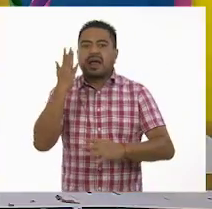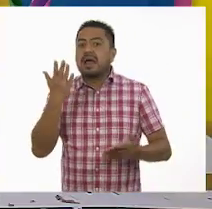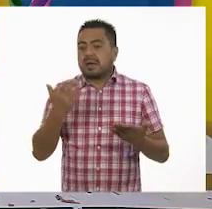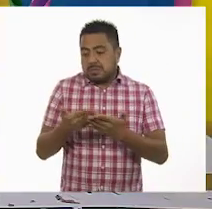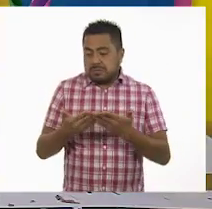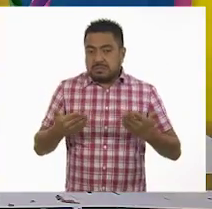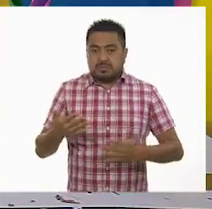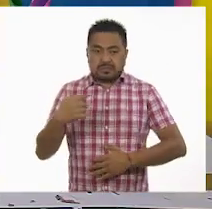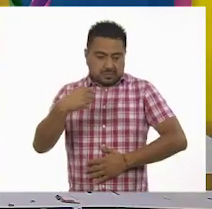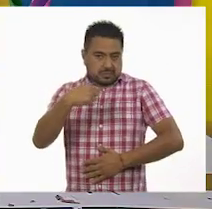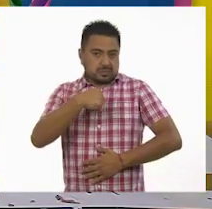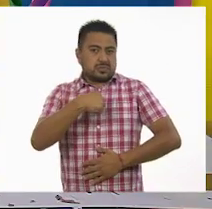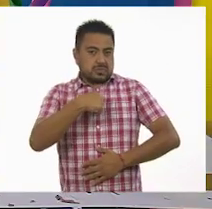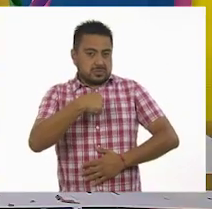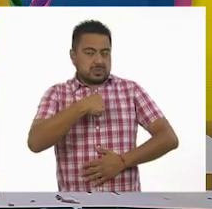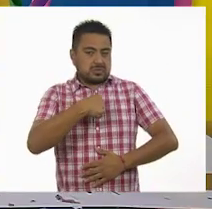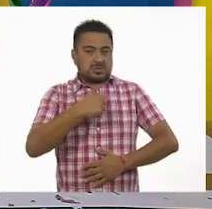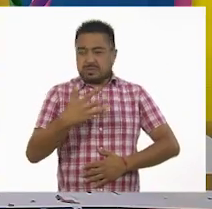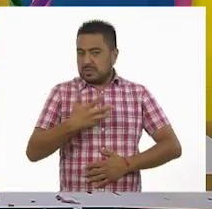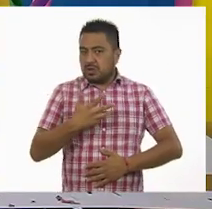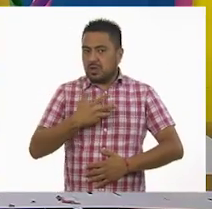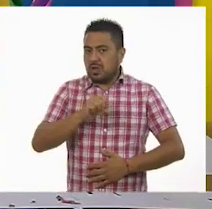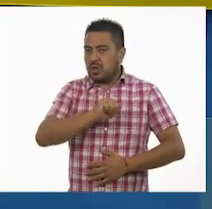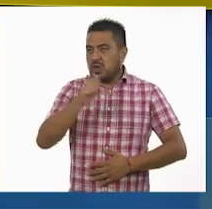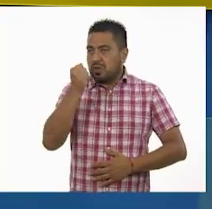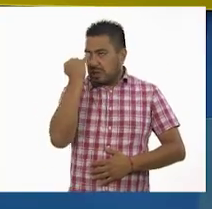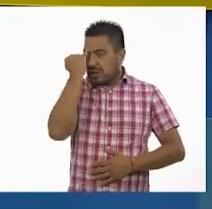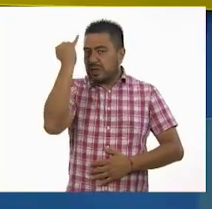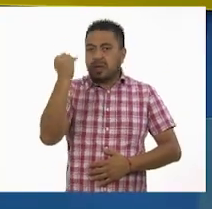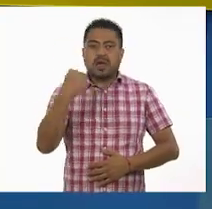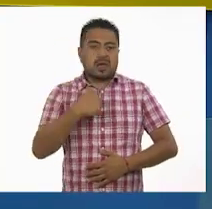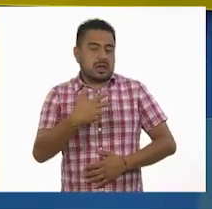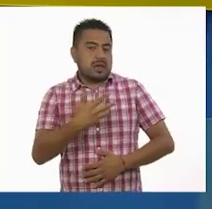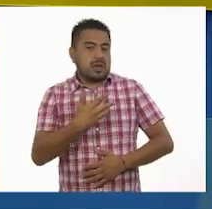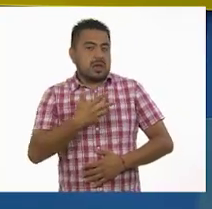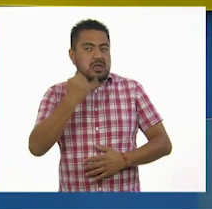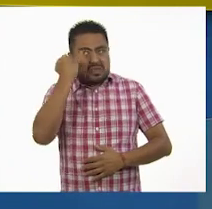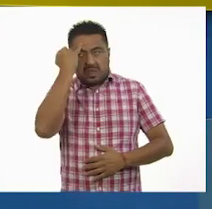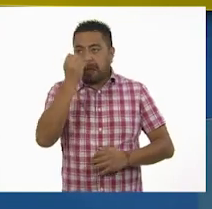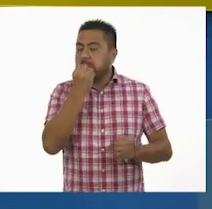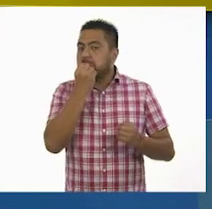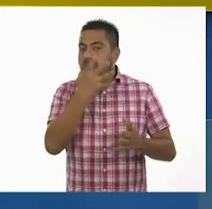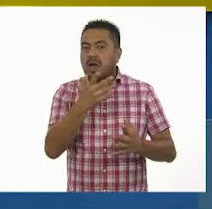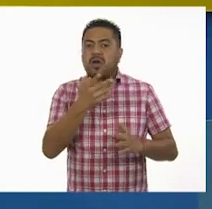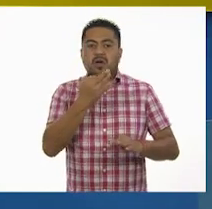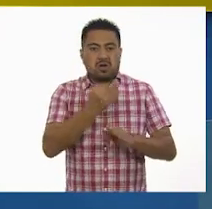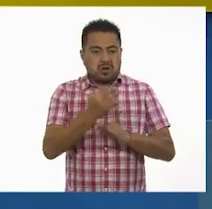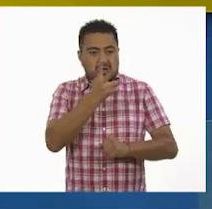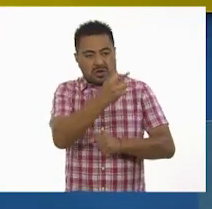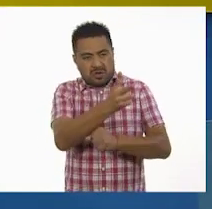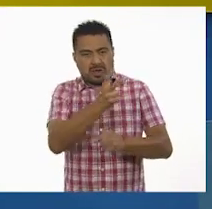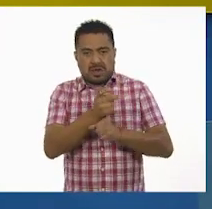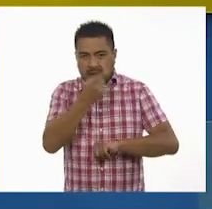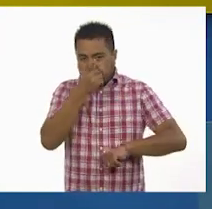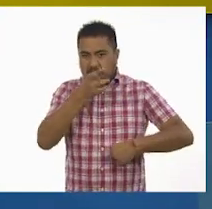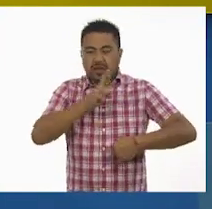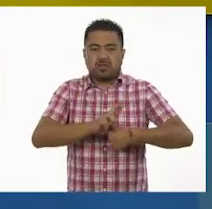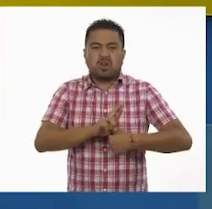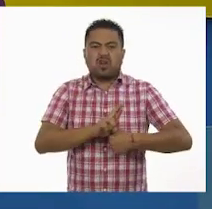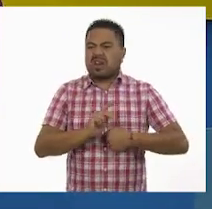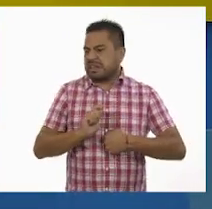pues entonces yo tengo otra idea. ¿Cuál? Tengo otra idea maravillosa. Vamos a invitar a un director